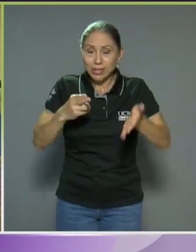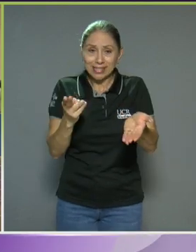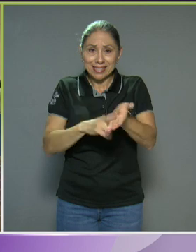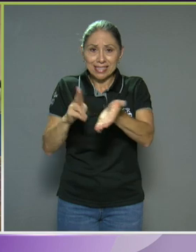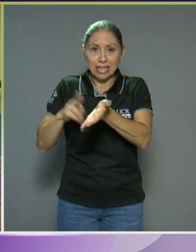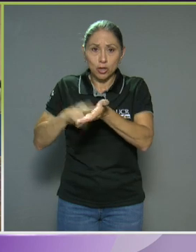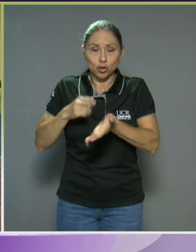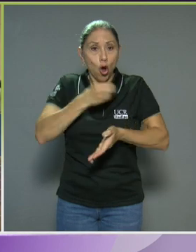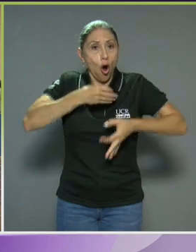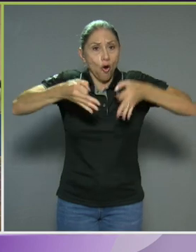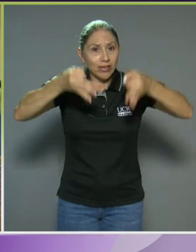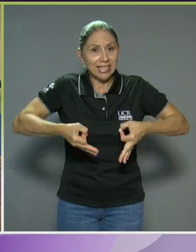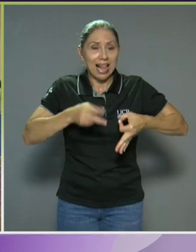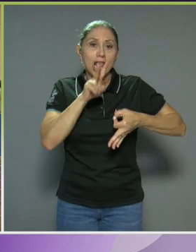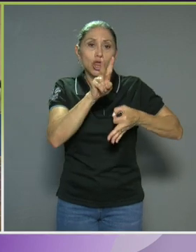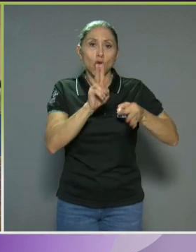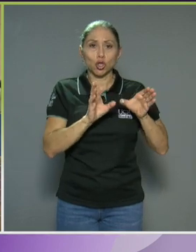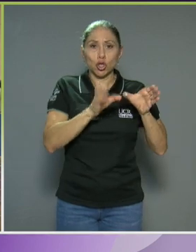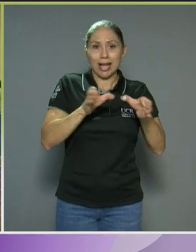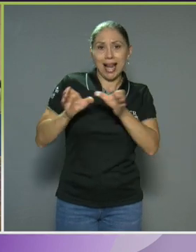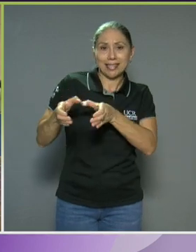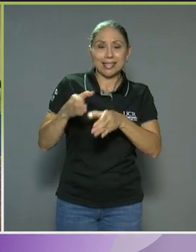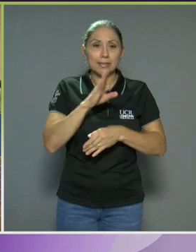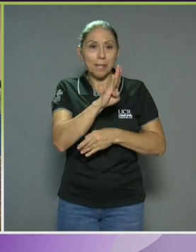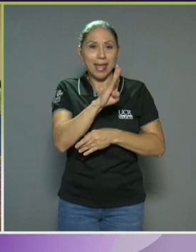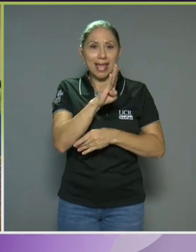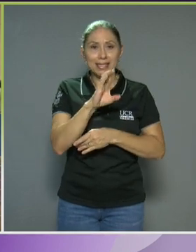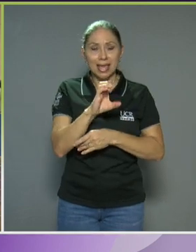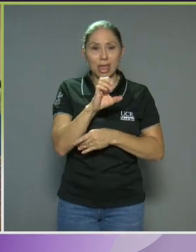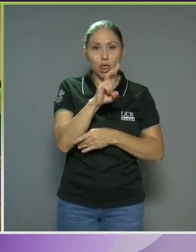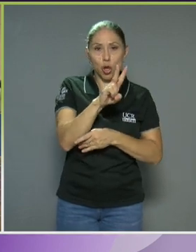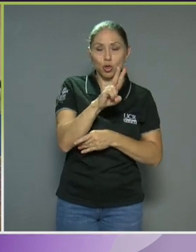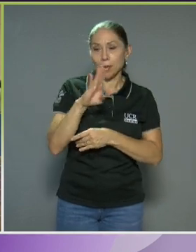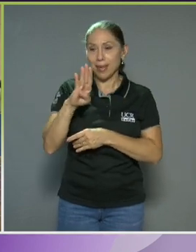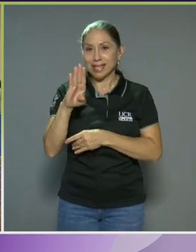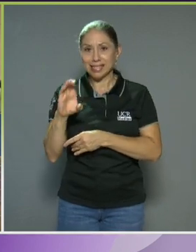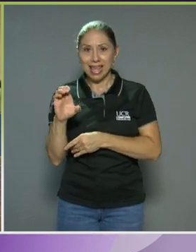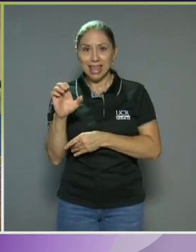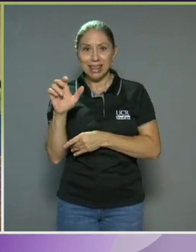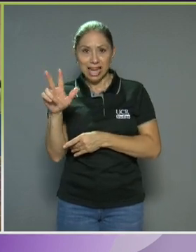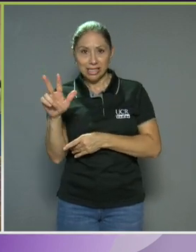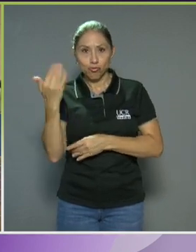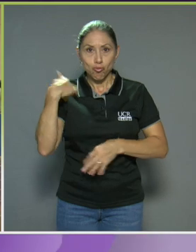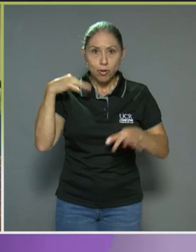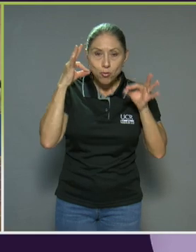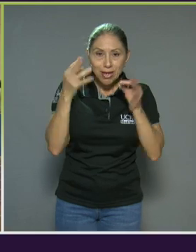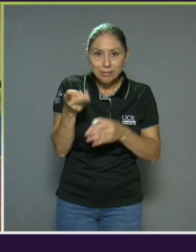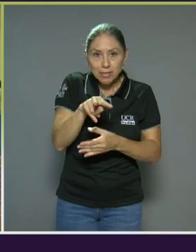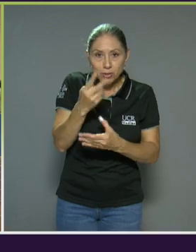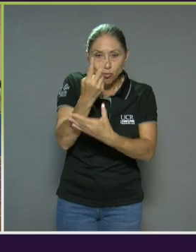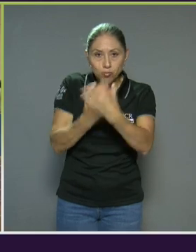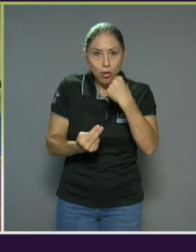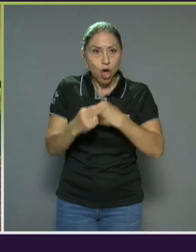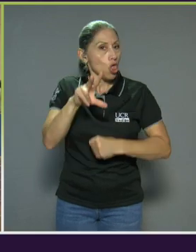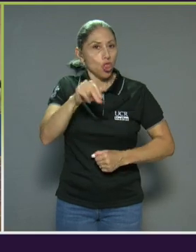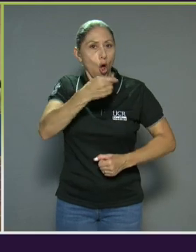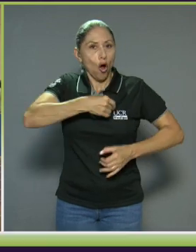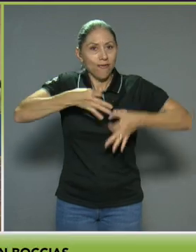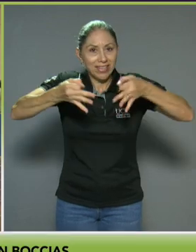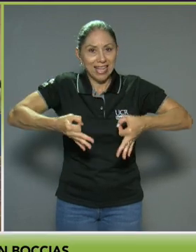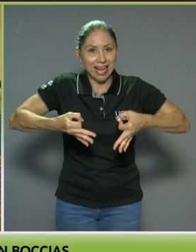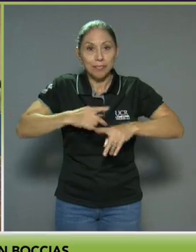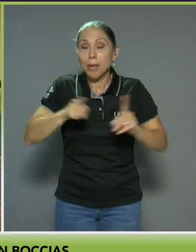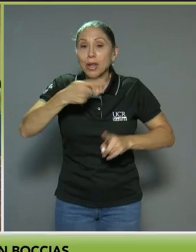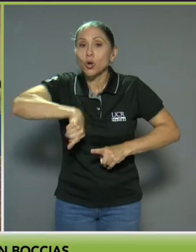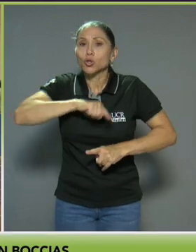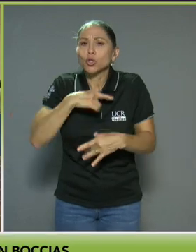dos clases que es la BC2 y la BC3 en modalidad mixta, de manera no oficial, pero como explicaba el interés